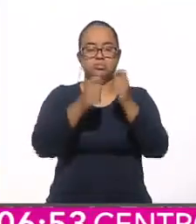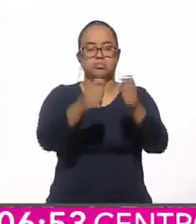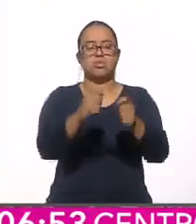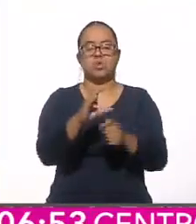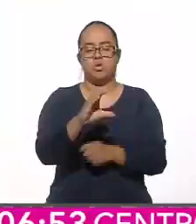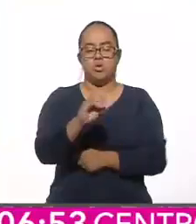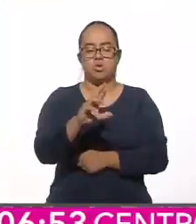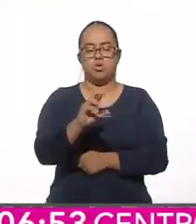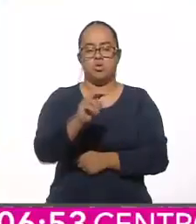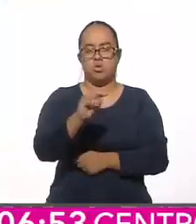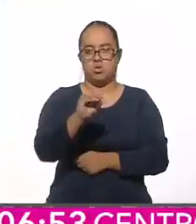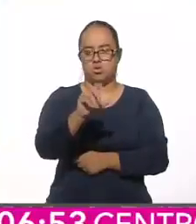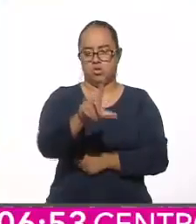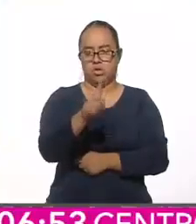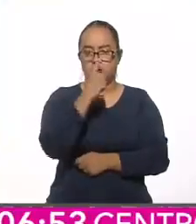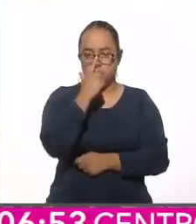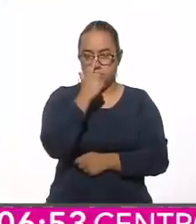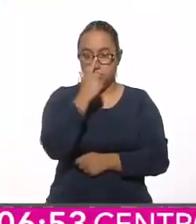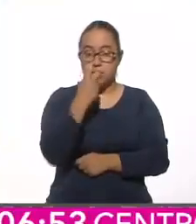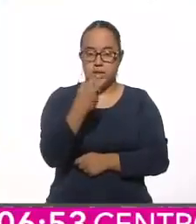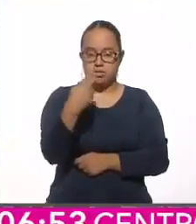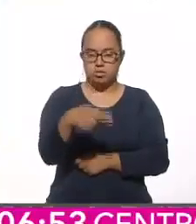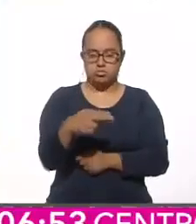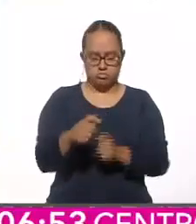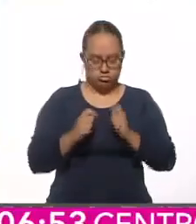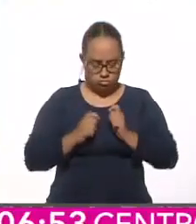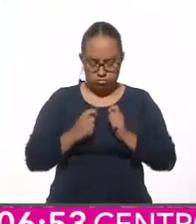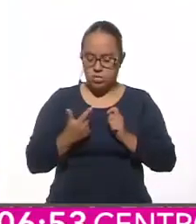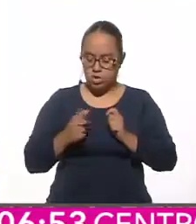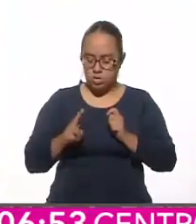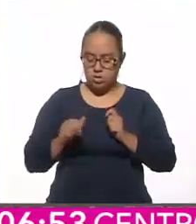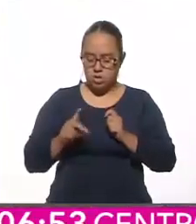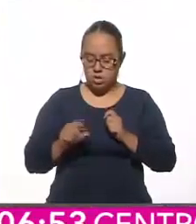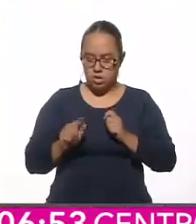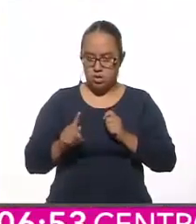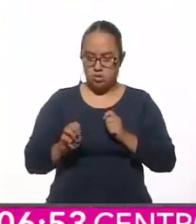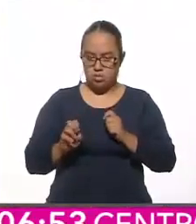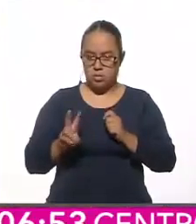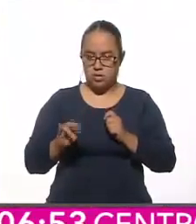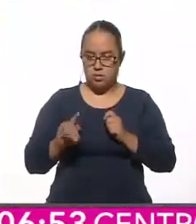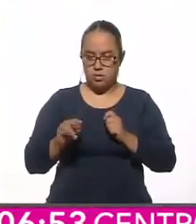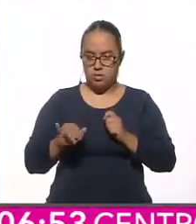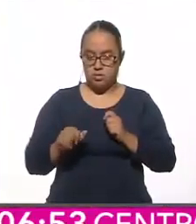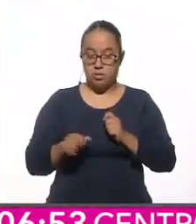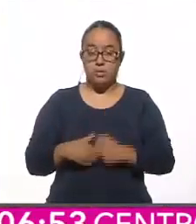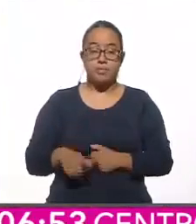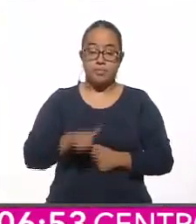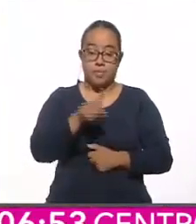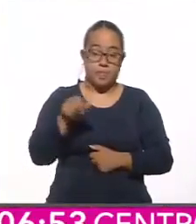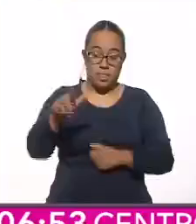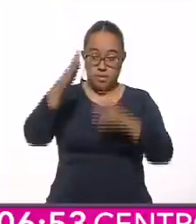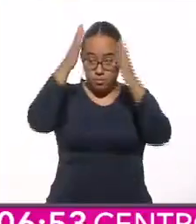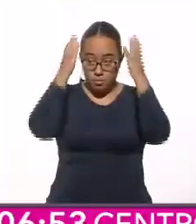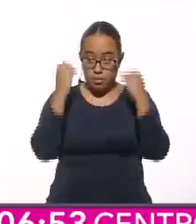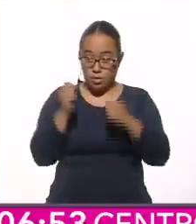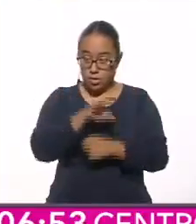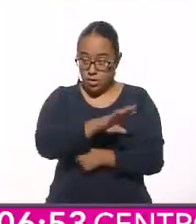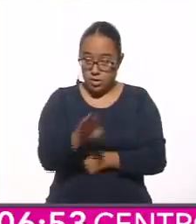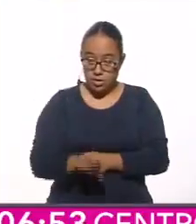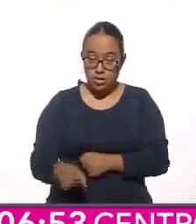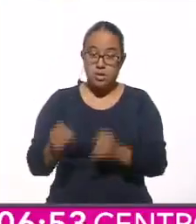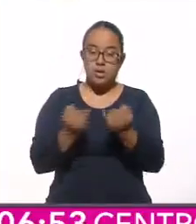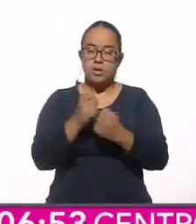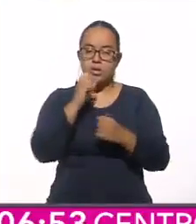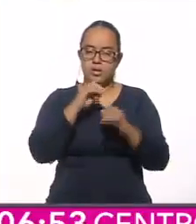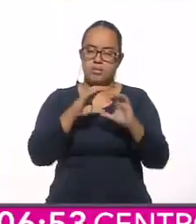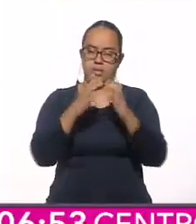Fue entonces cuando adoptó el nombre de Guadalupe Victoria. Después de la muerte de Morelos y la disolución